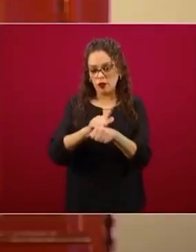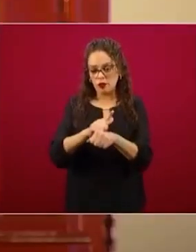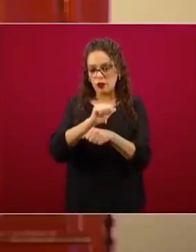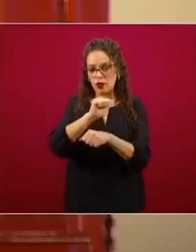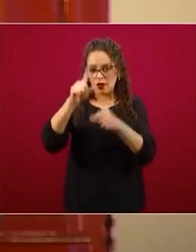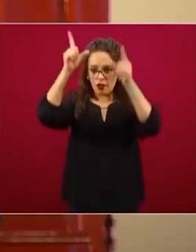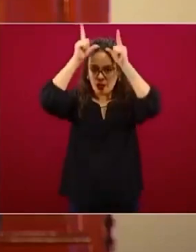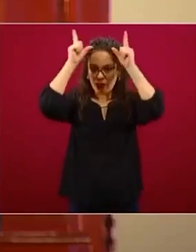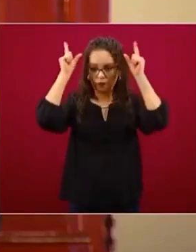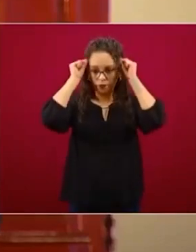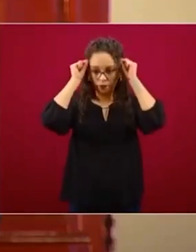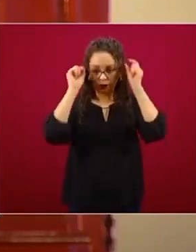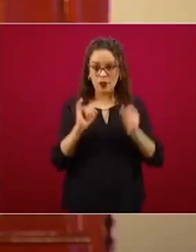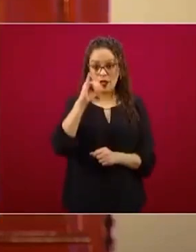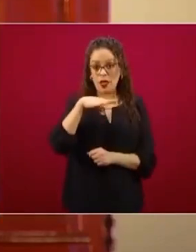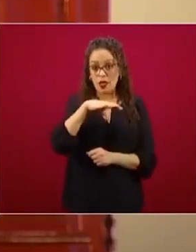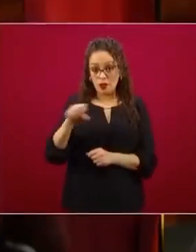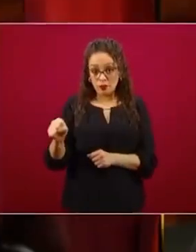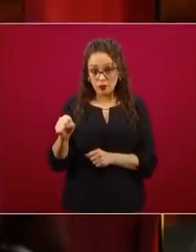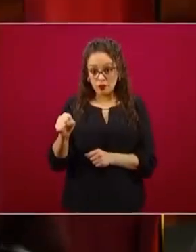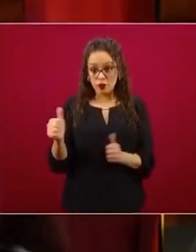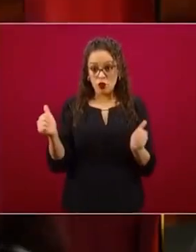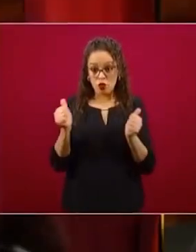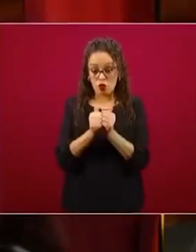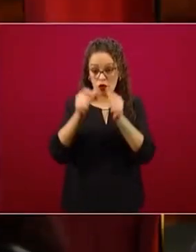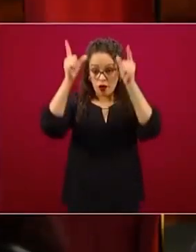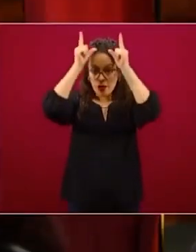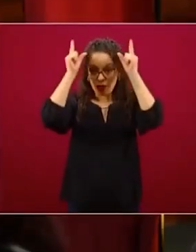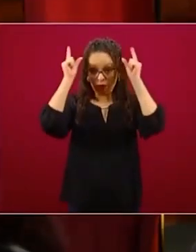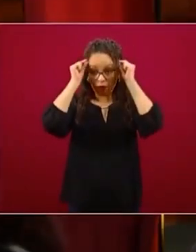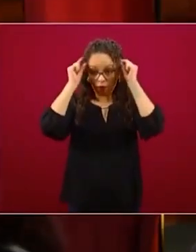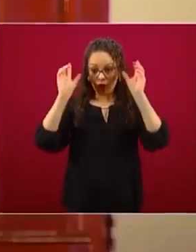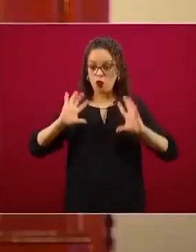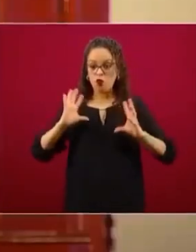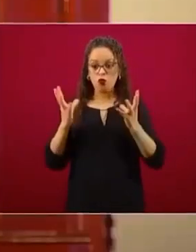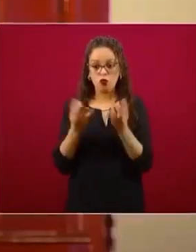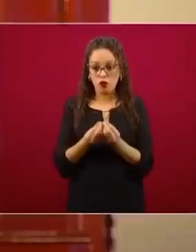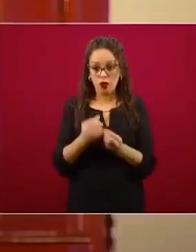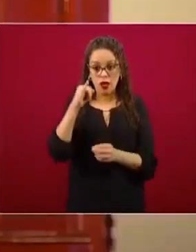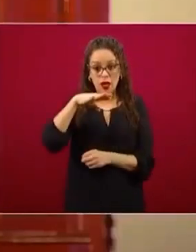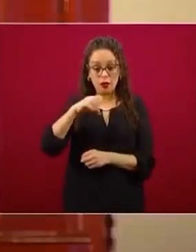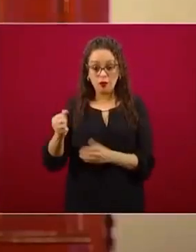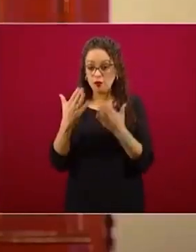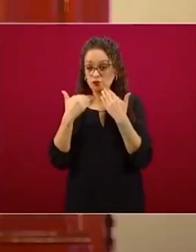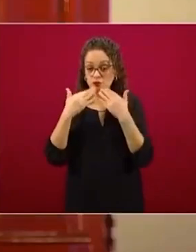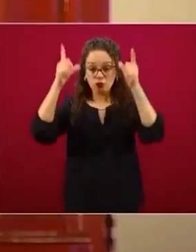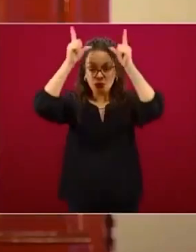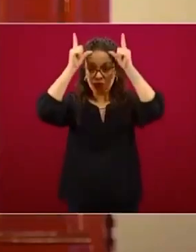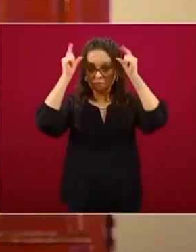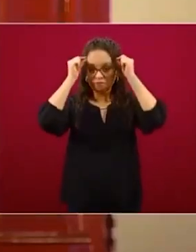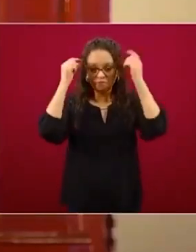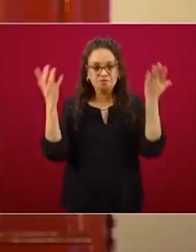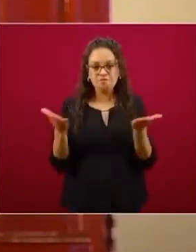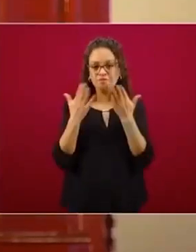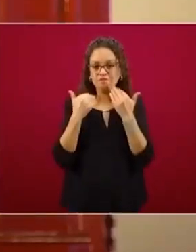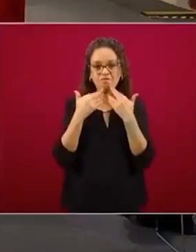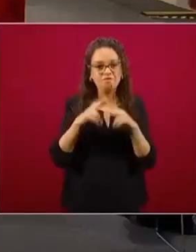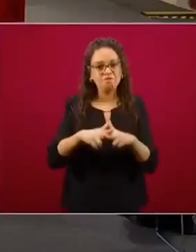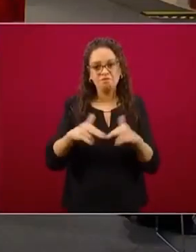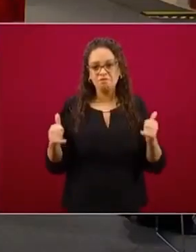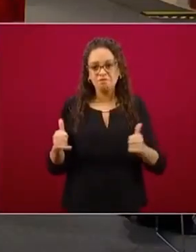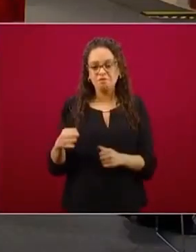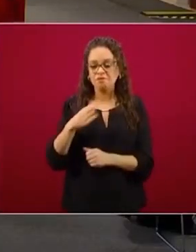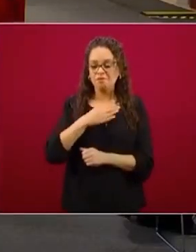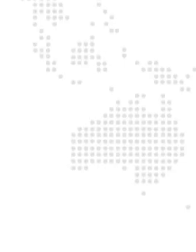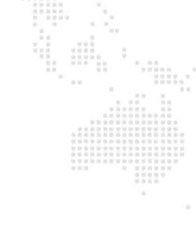Enfermera, en el IMSS con las enfermeras todo, en el IMSS sin las enfermeras nada. Buenas noches